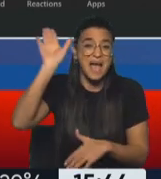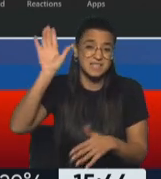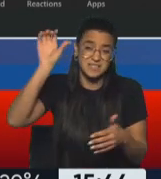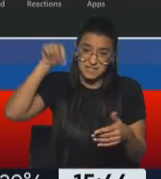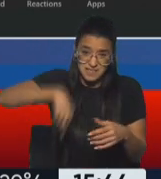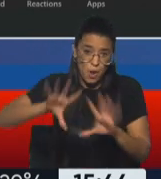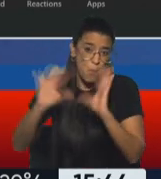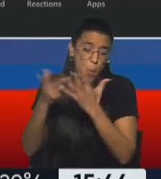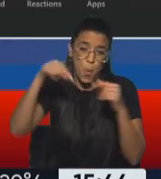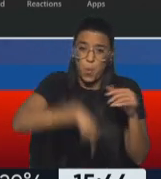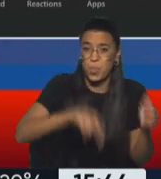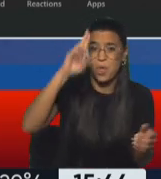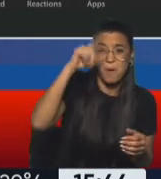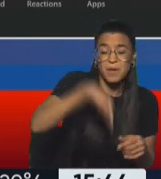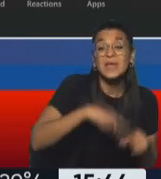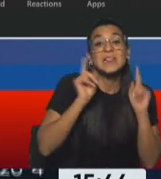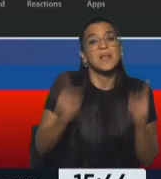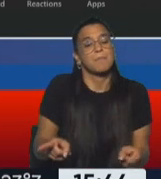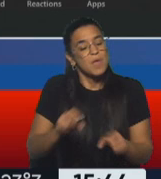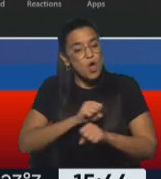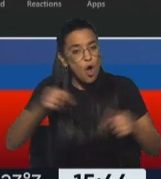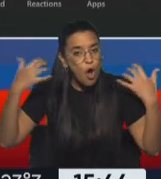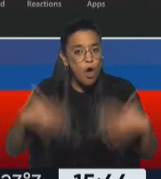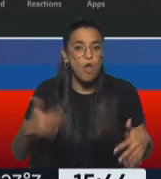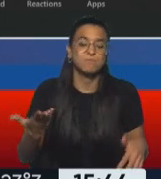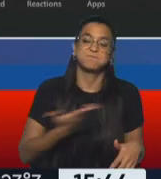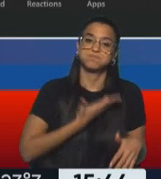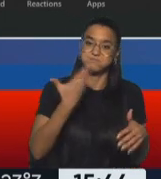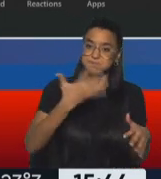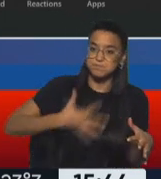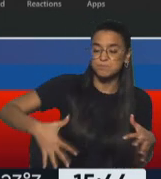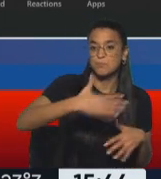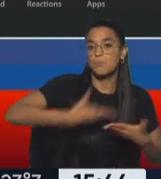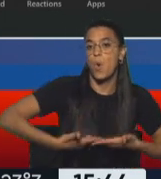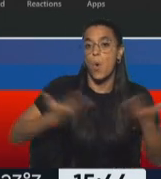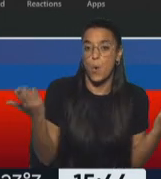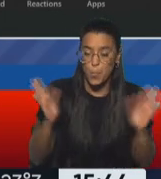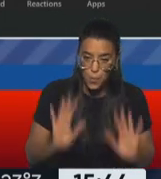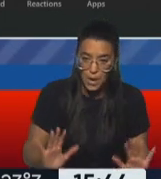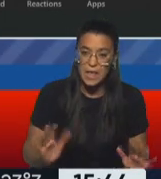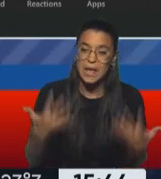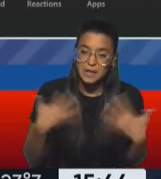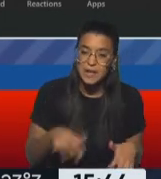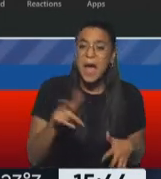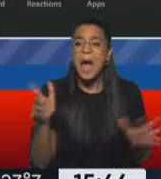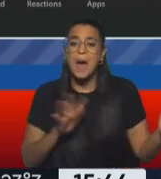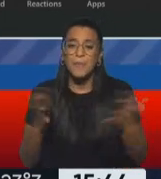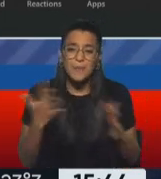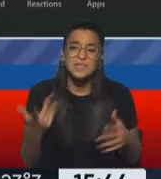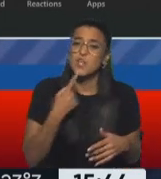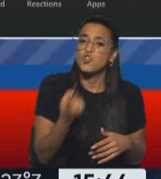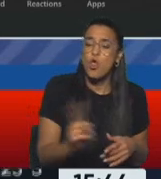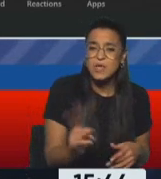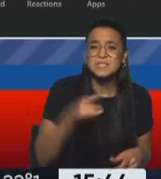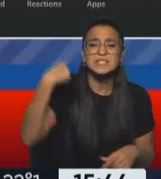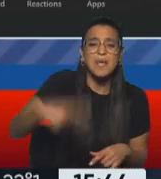eso ha implicado también un golpe y un quiebre a la moral pública, que es algo que a veces no hablamos,